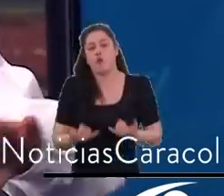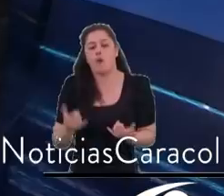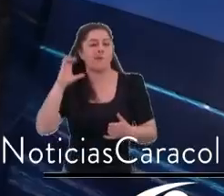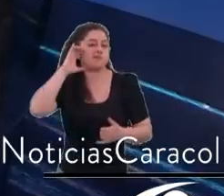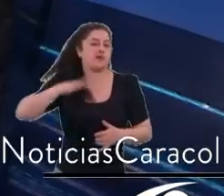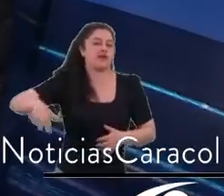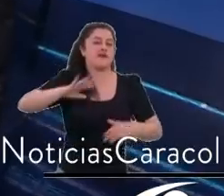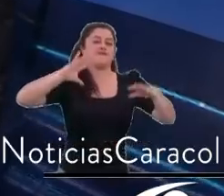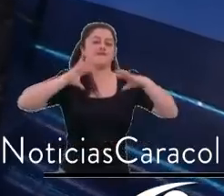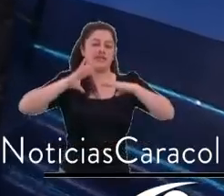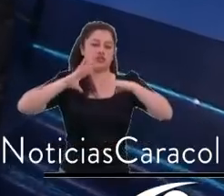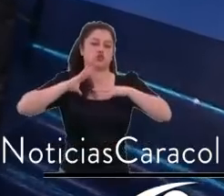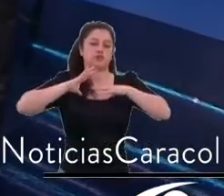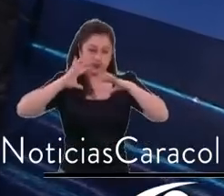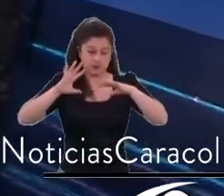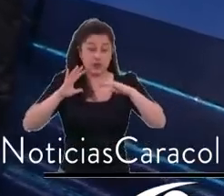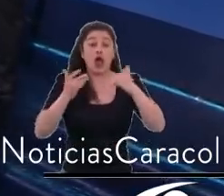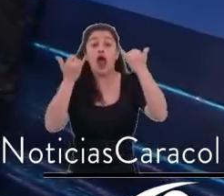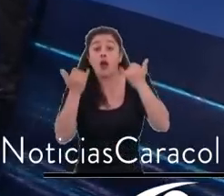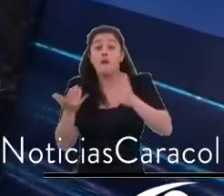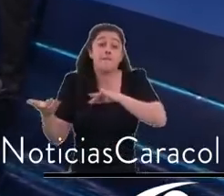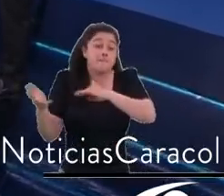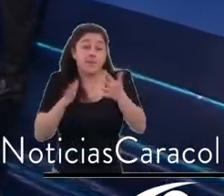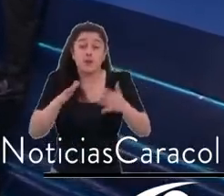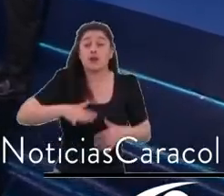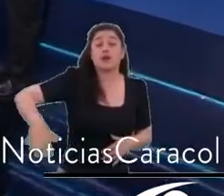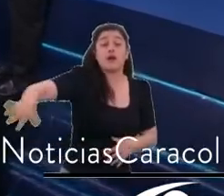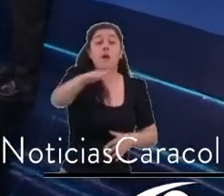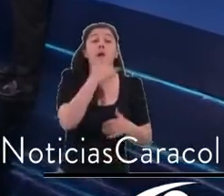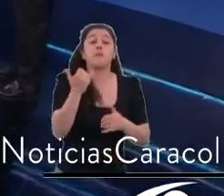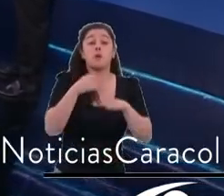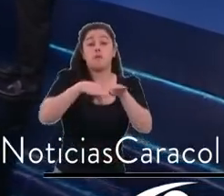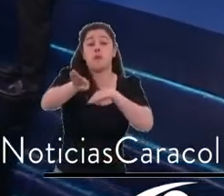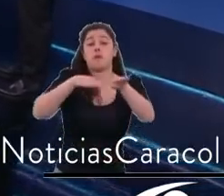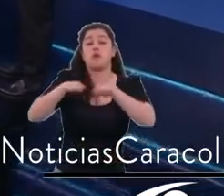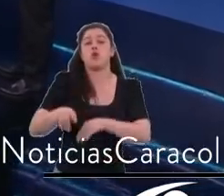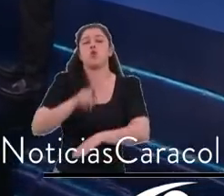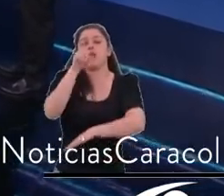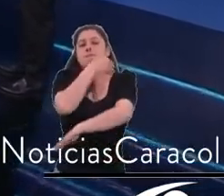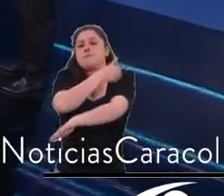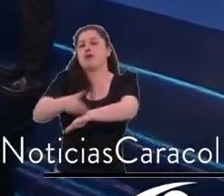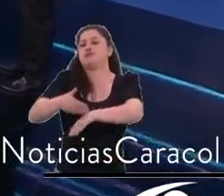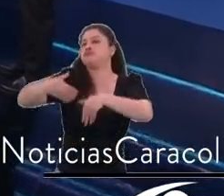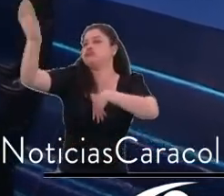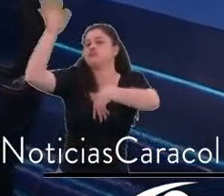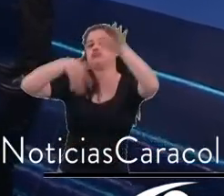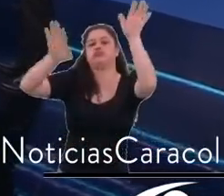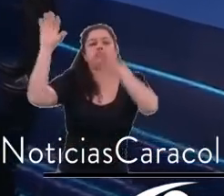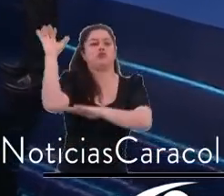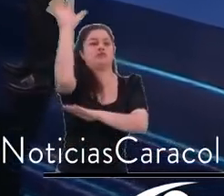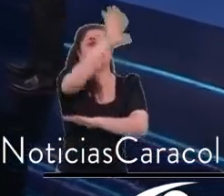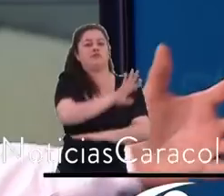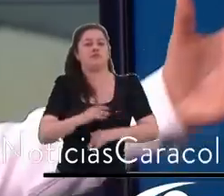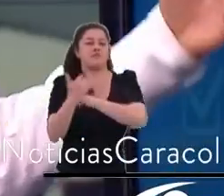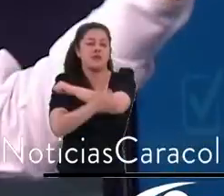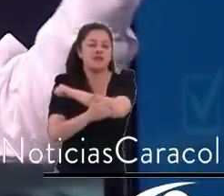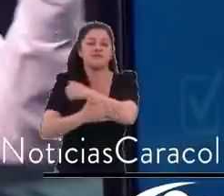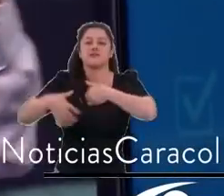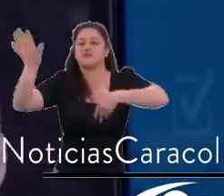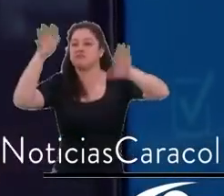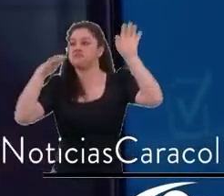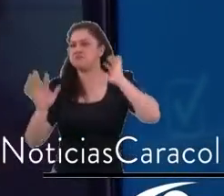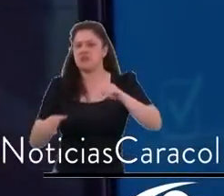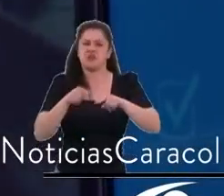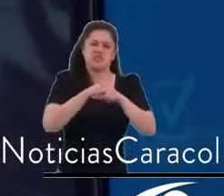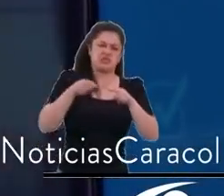de un millón de carros se fueron de Bogotá y los carros se van en diferentes días, unos se fueron a principios de diciembre, otros el 24, otros el 25, pero todos van a